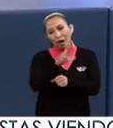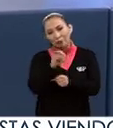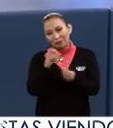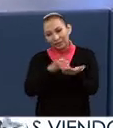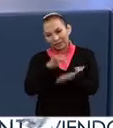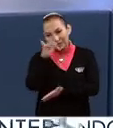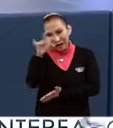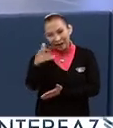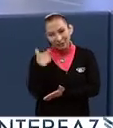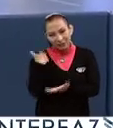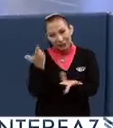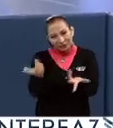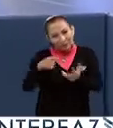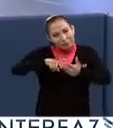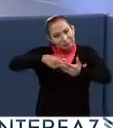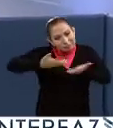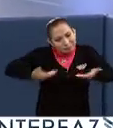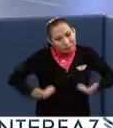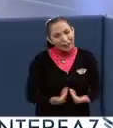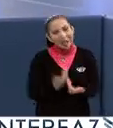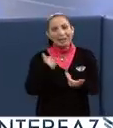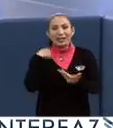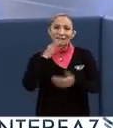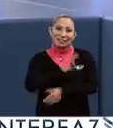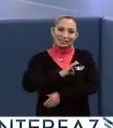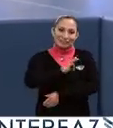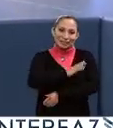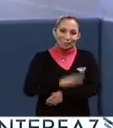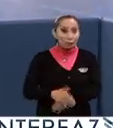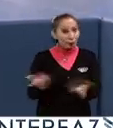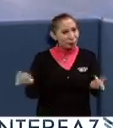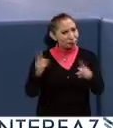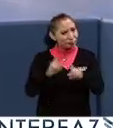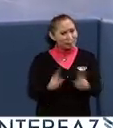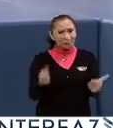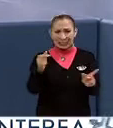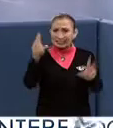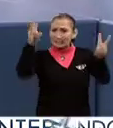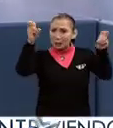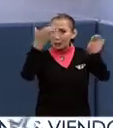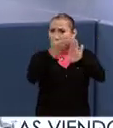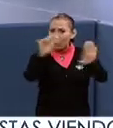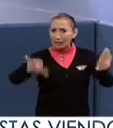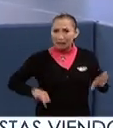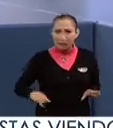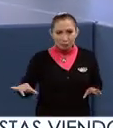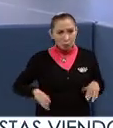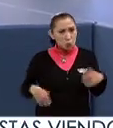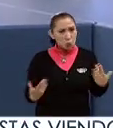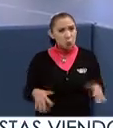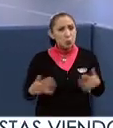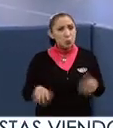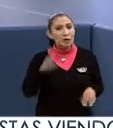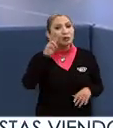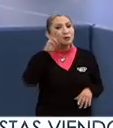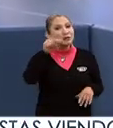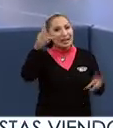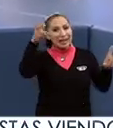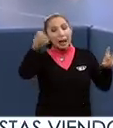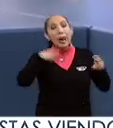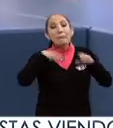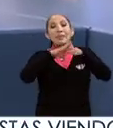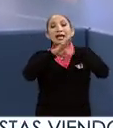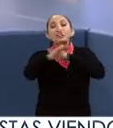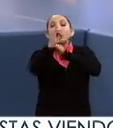muchísimas gracias por esta introducción y por las felicitaciones. No, hombre, al contrario, un tema muy interesante, además el que trató migración